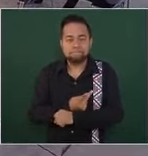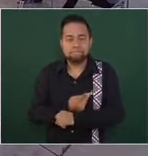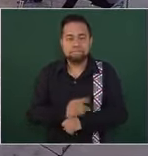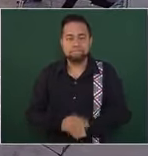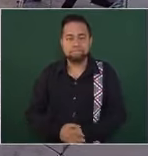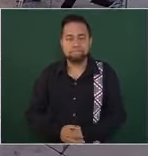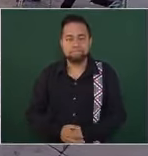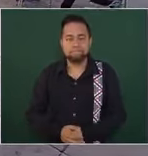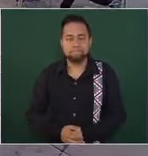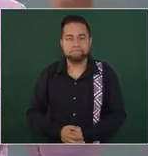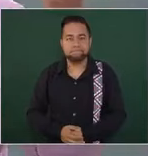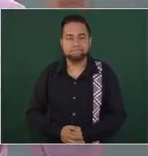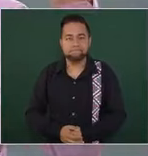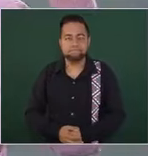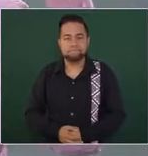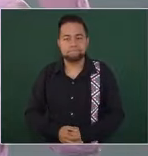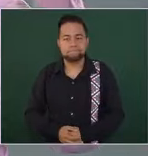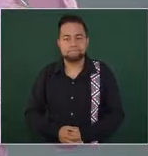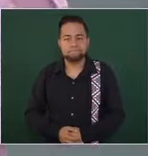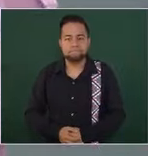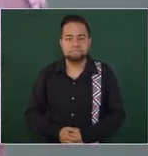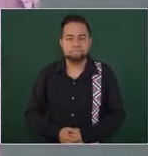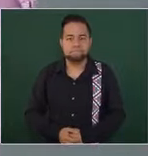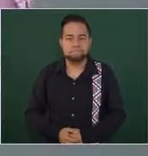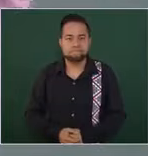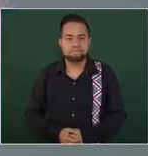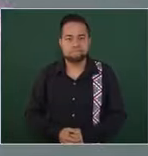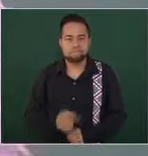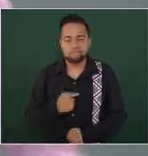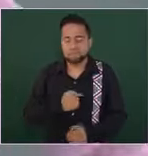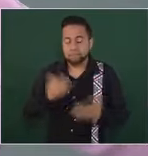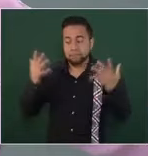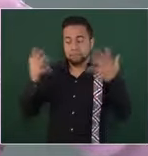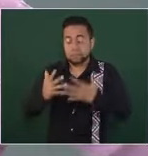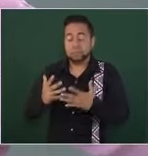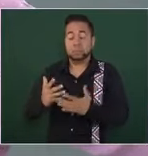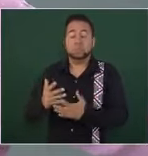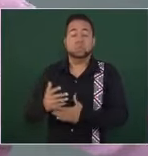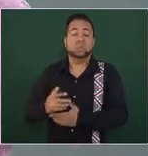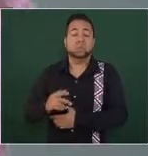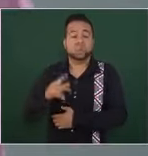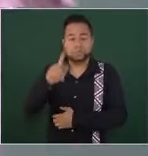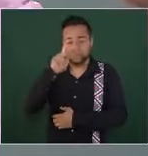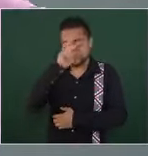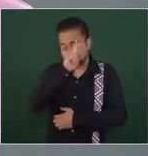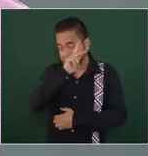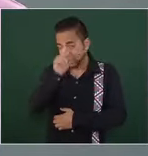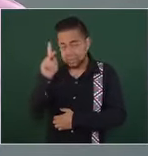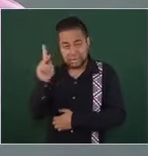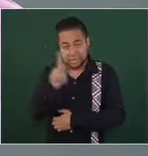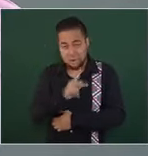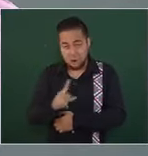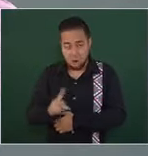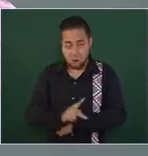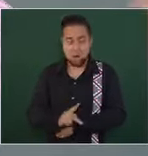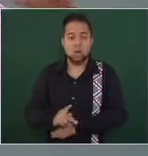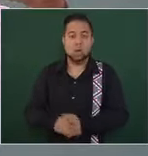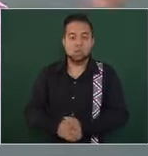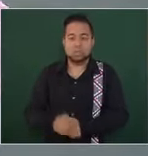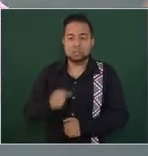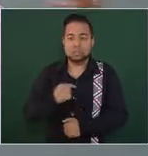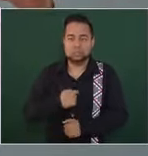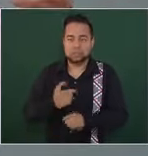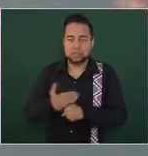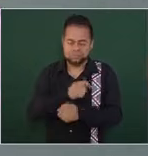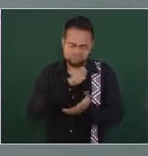de que era peor de lo que yo había